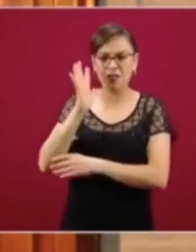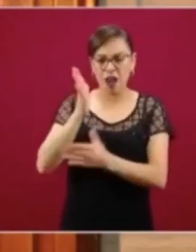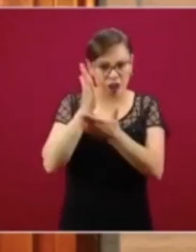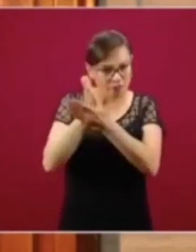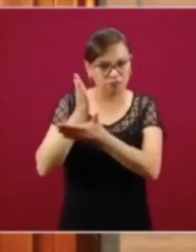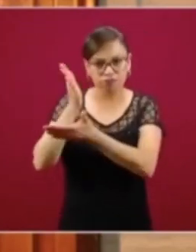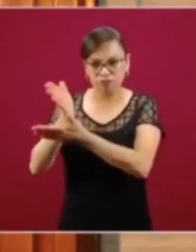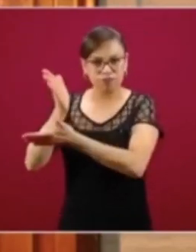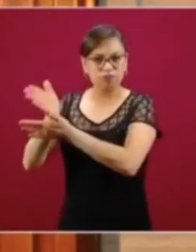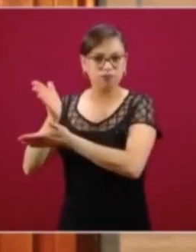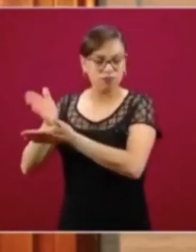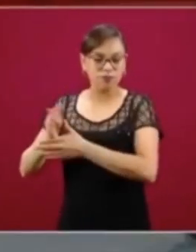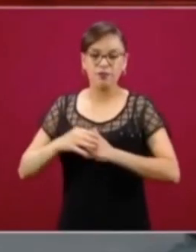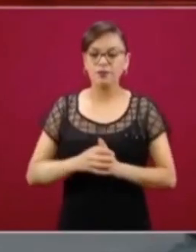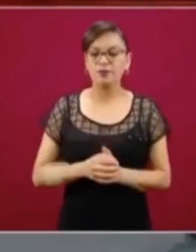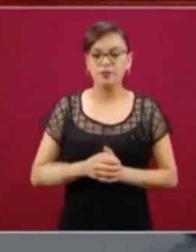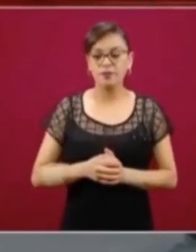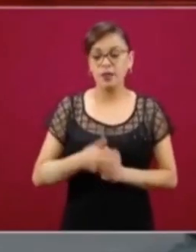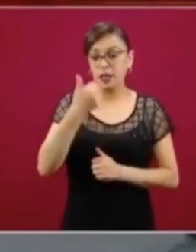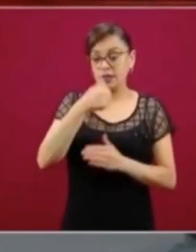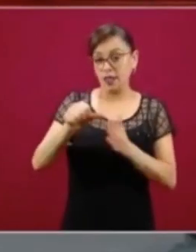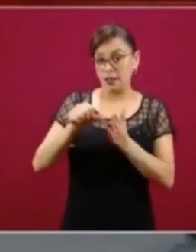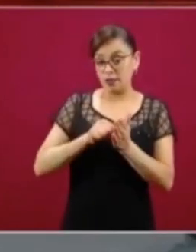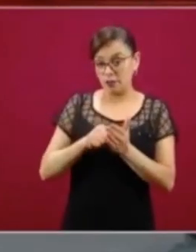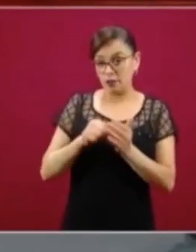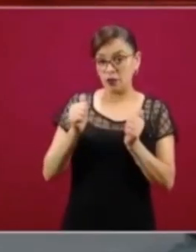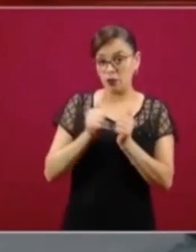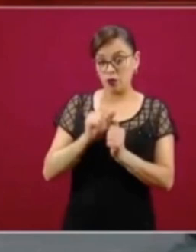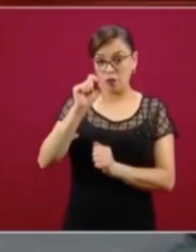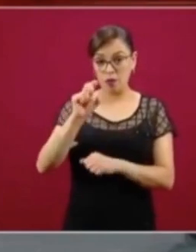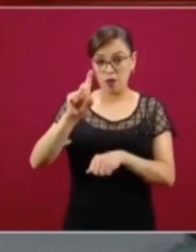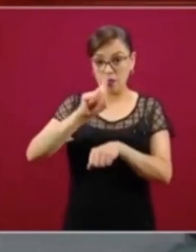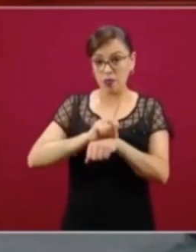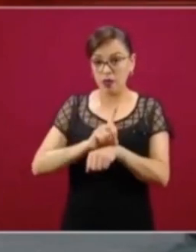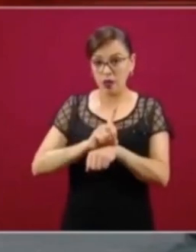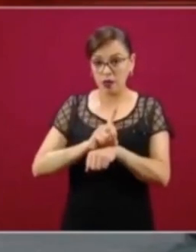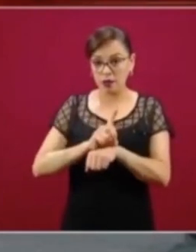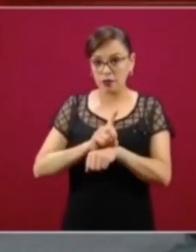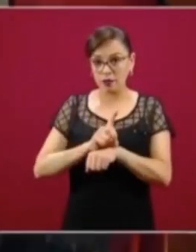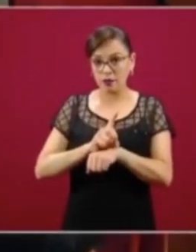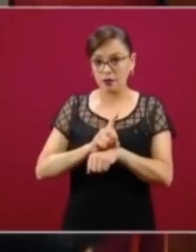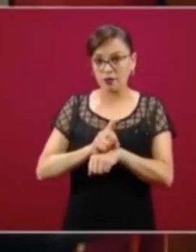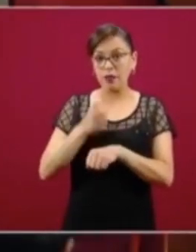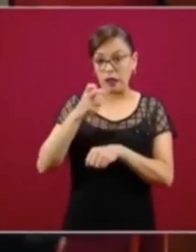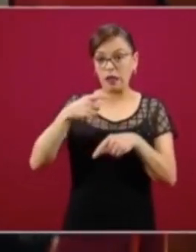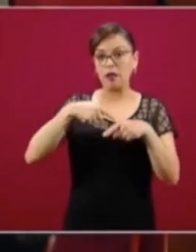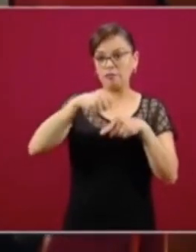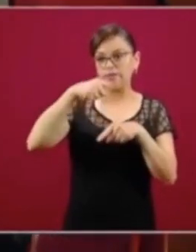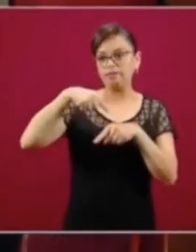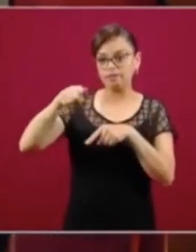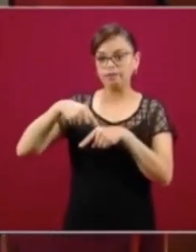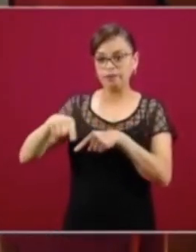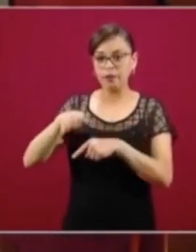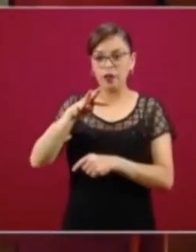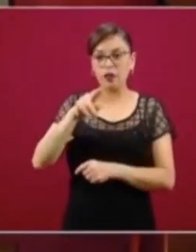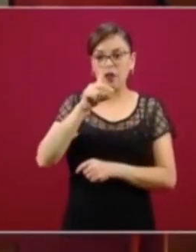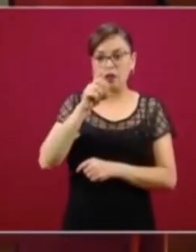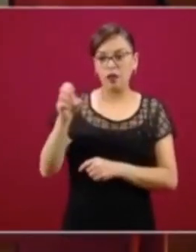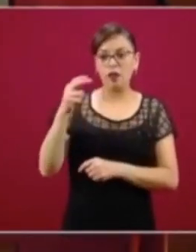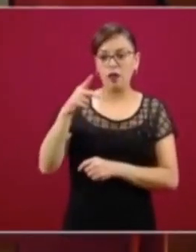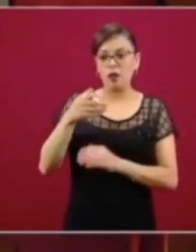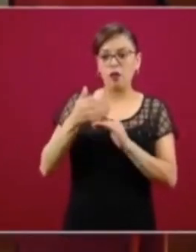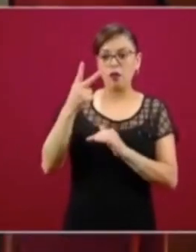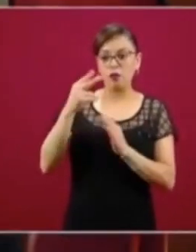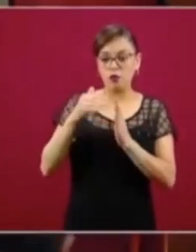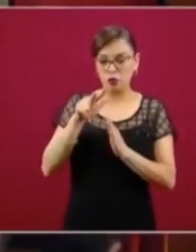Y este censo se levantó en seis meses con 20 días, inició el 29 de septiembre del 2018, concluyó a